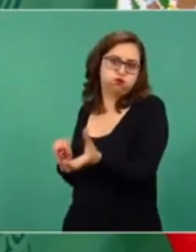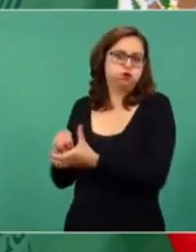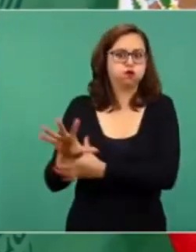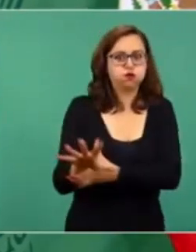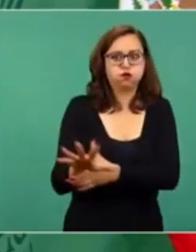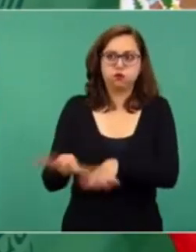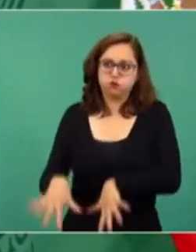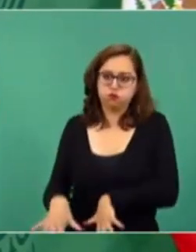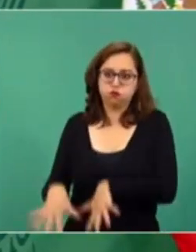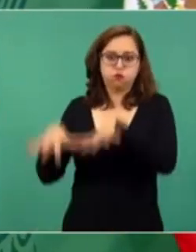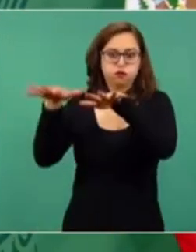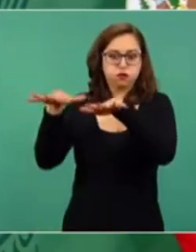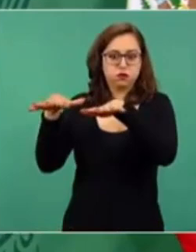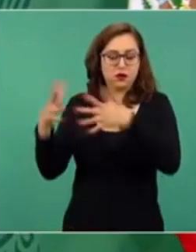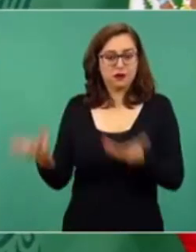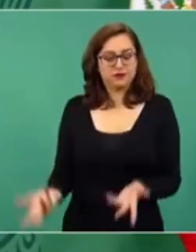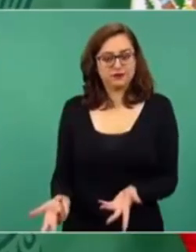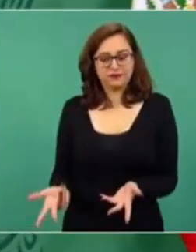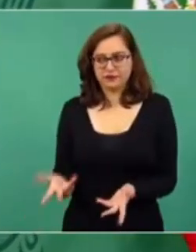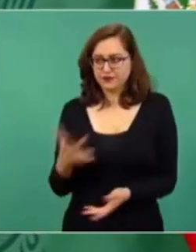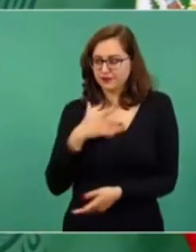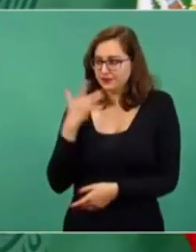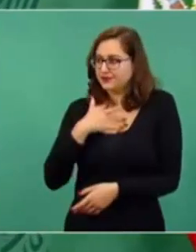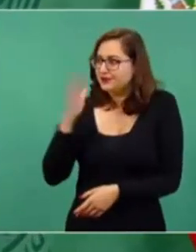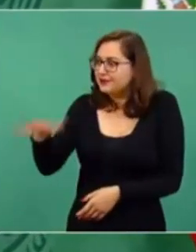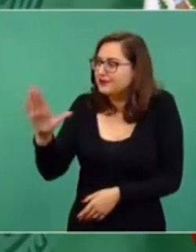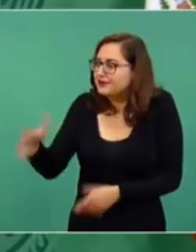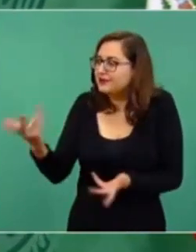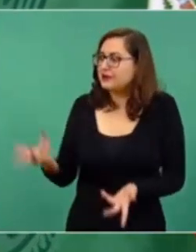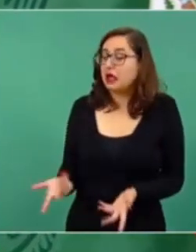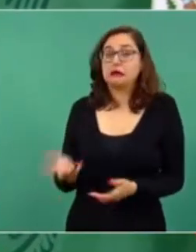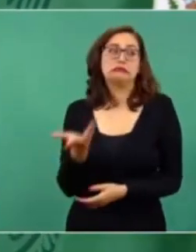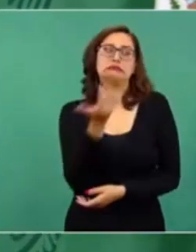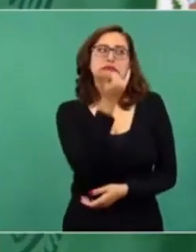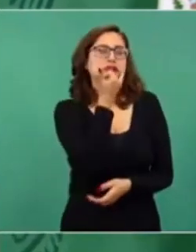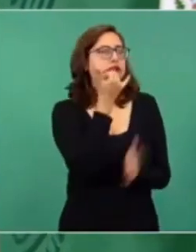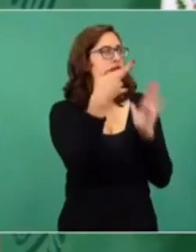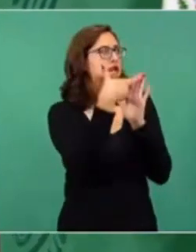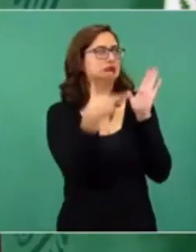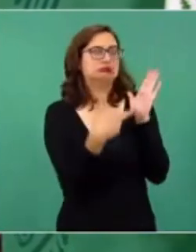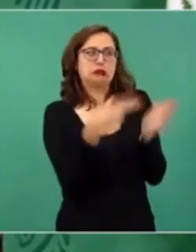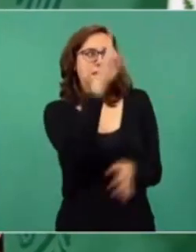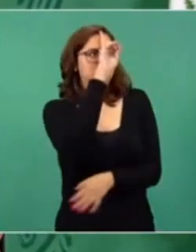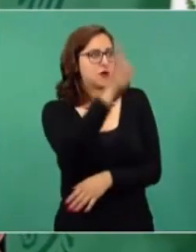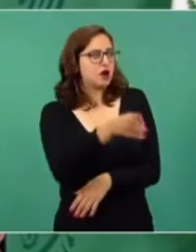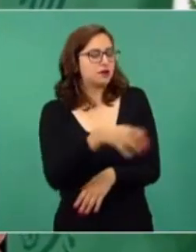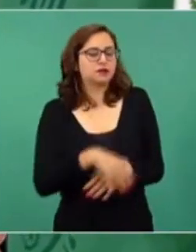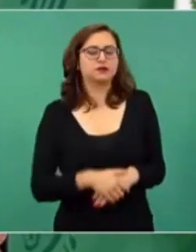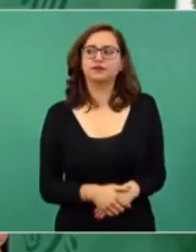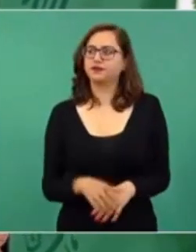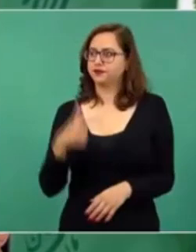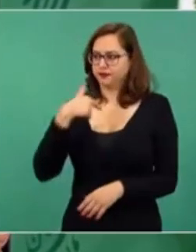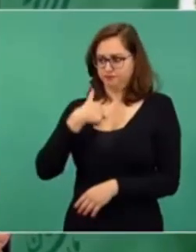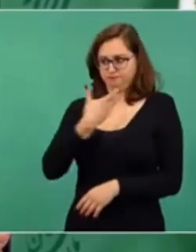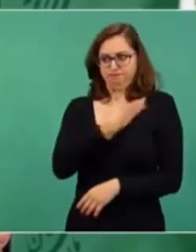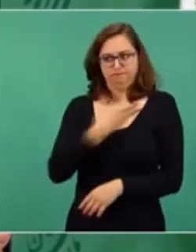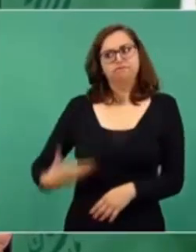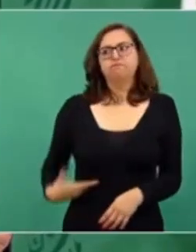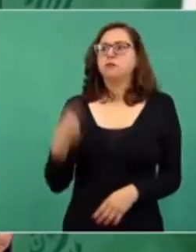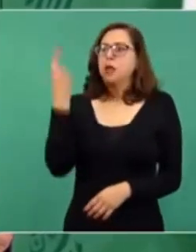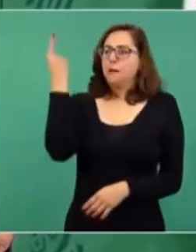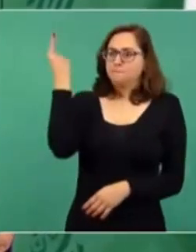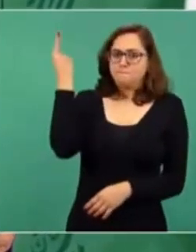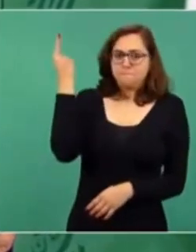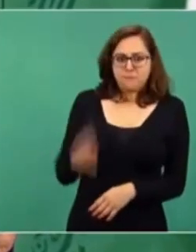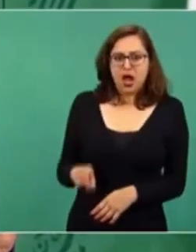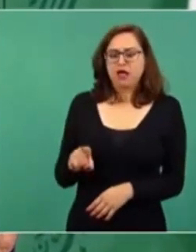Entonces, emito un decreto que entra en vigor en